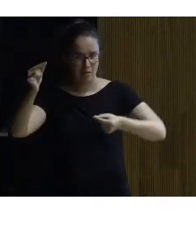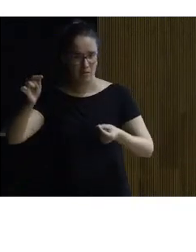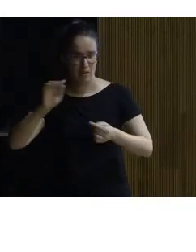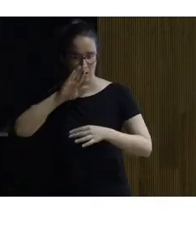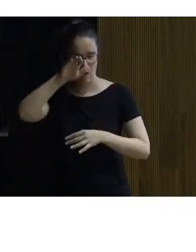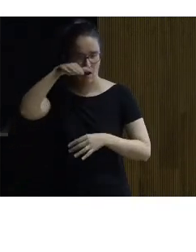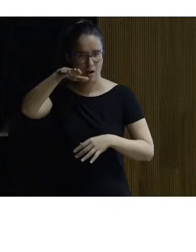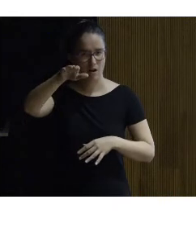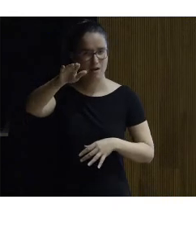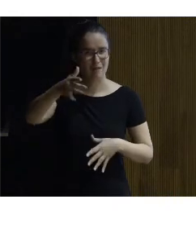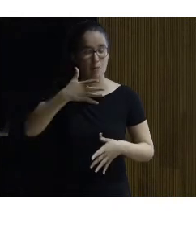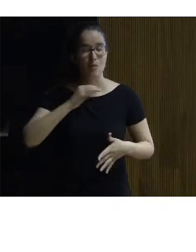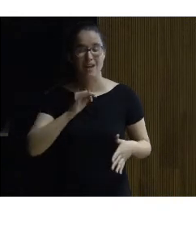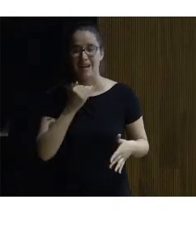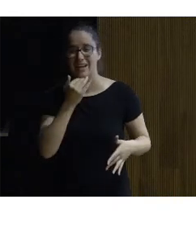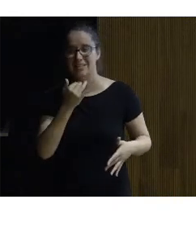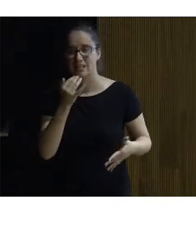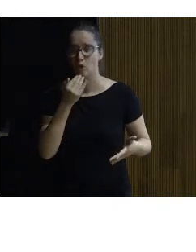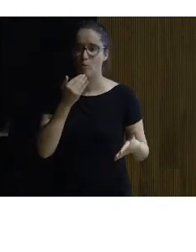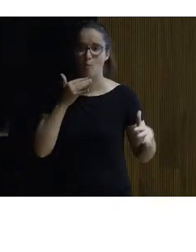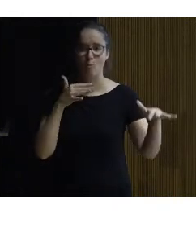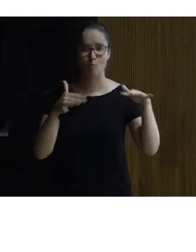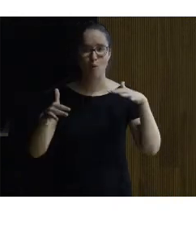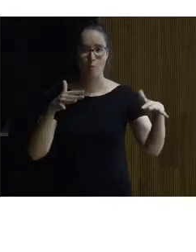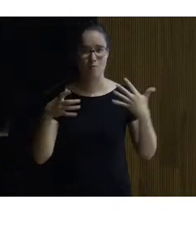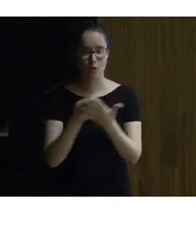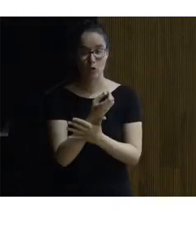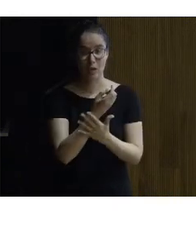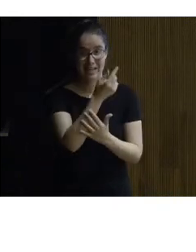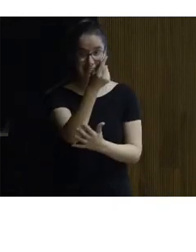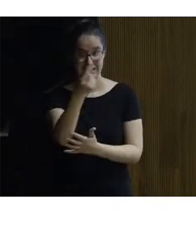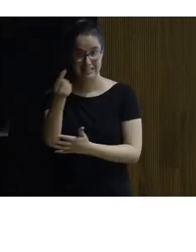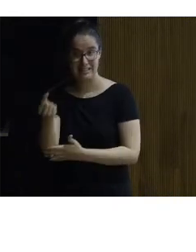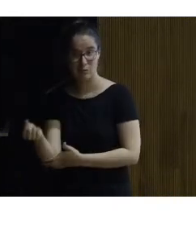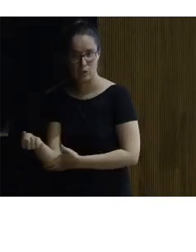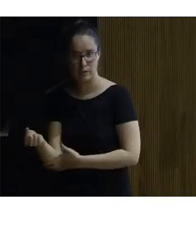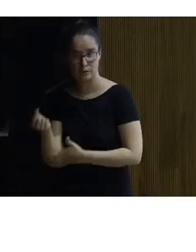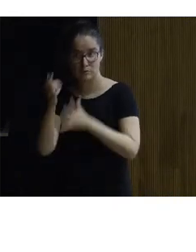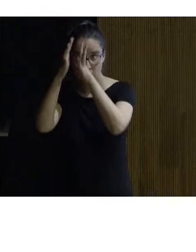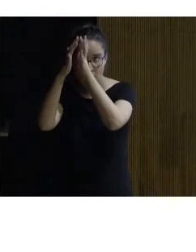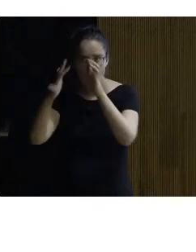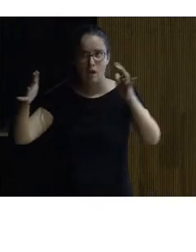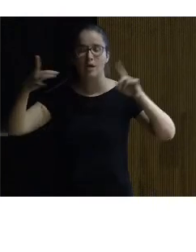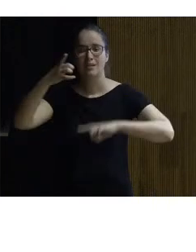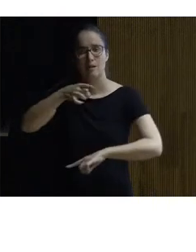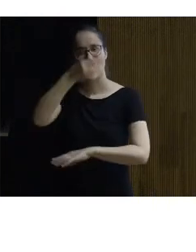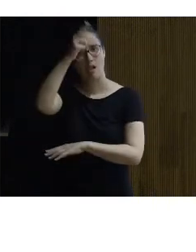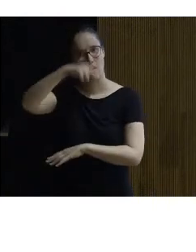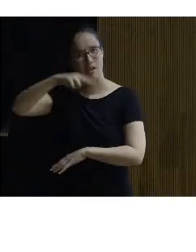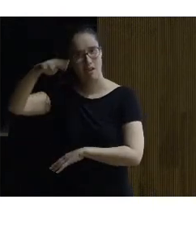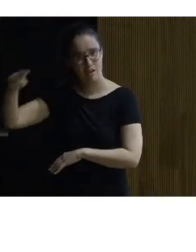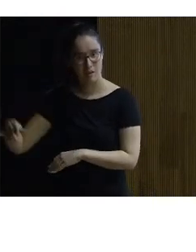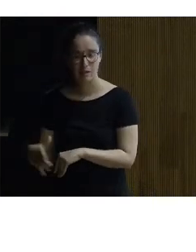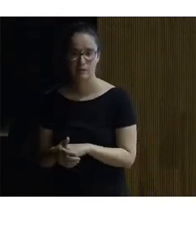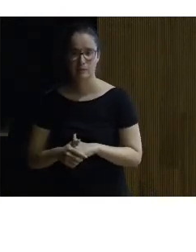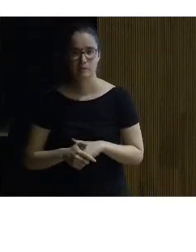relieve podía casi dar movimiento a las figuras imaginadas y también pintadas después